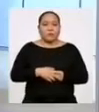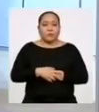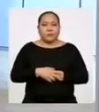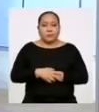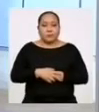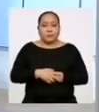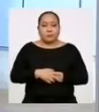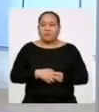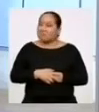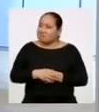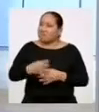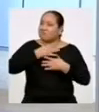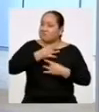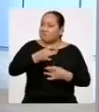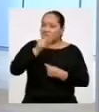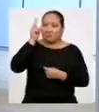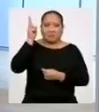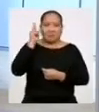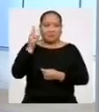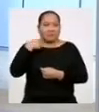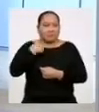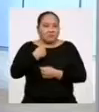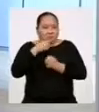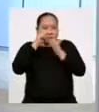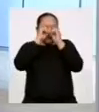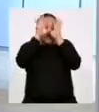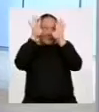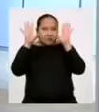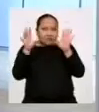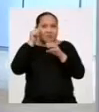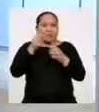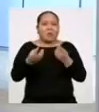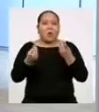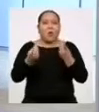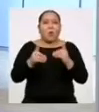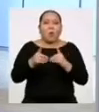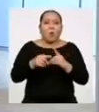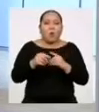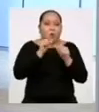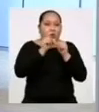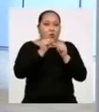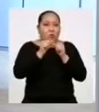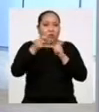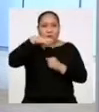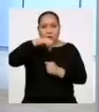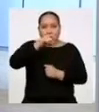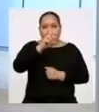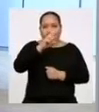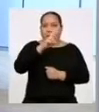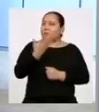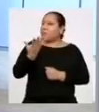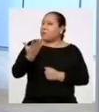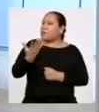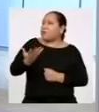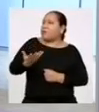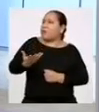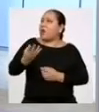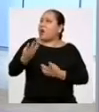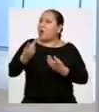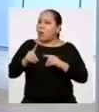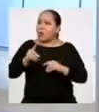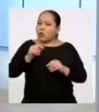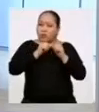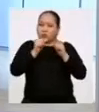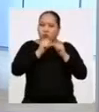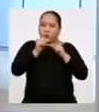Muy interesante profesora Me queda clarísimo cuando la cantidad de datos es par Y profesora, cuando la